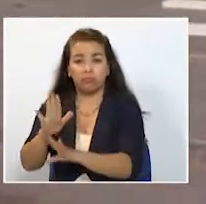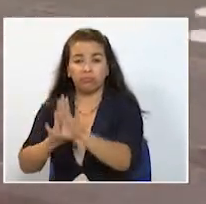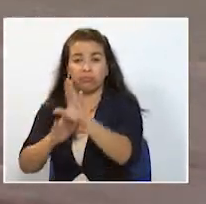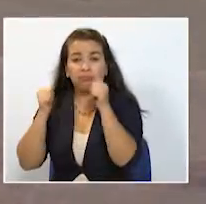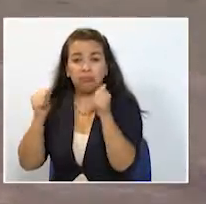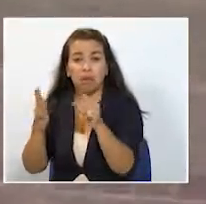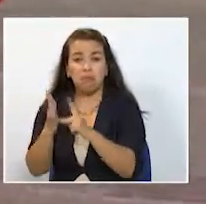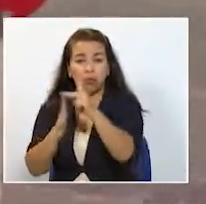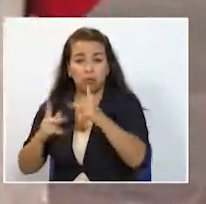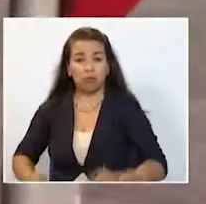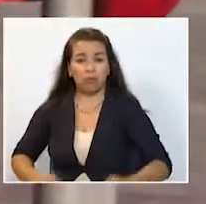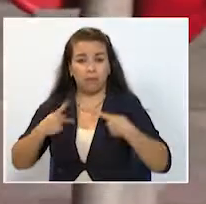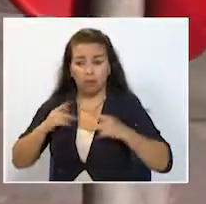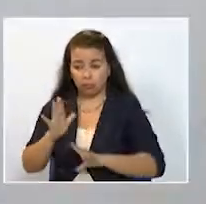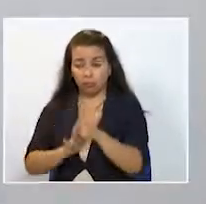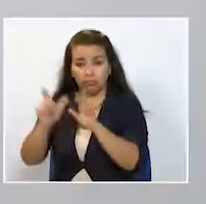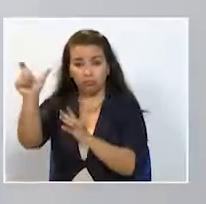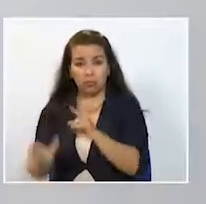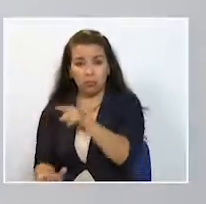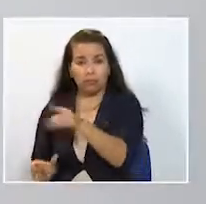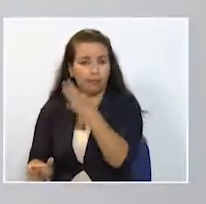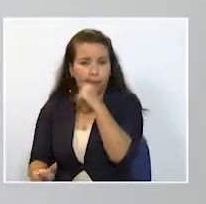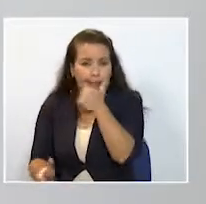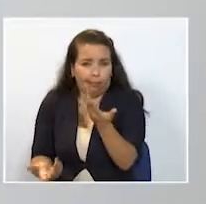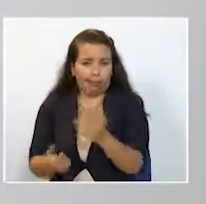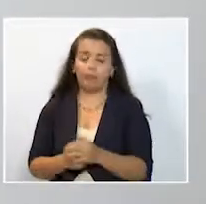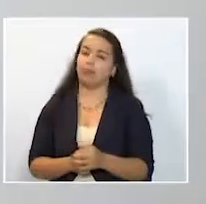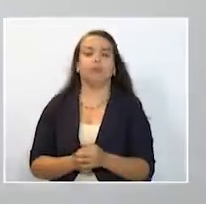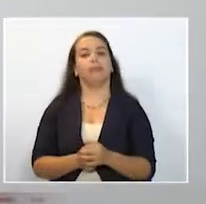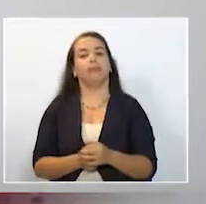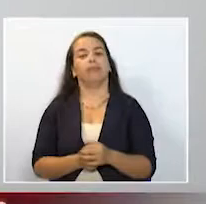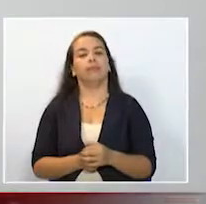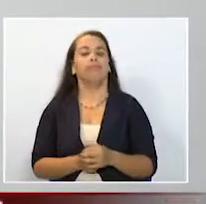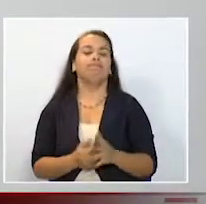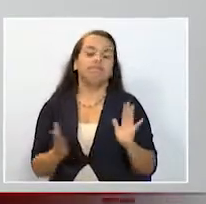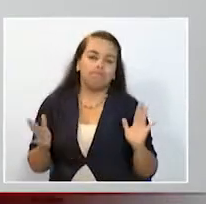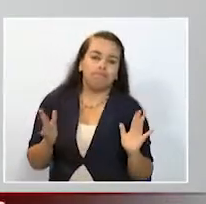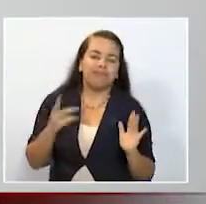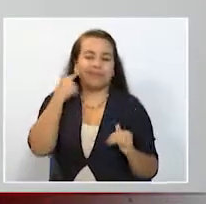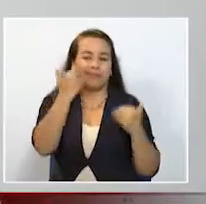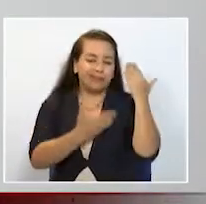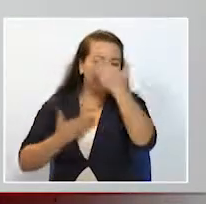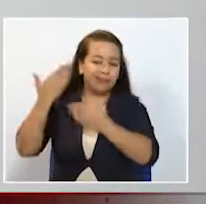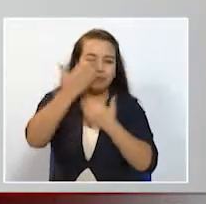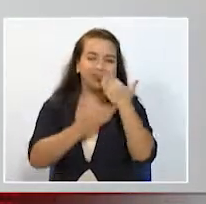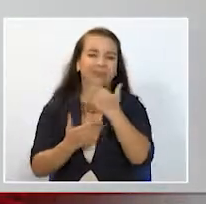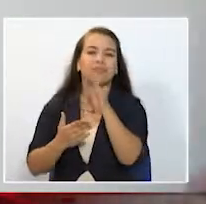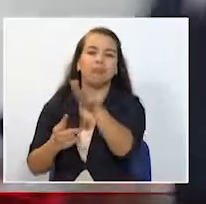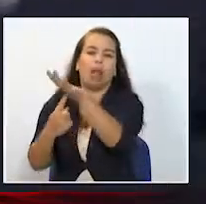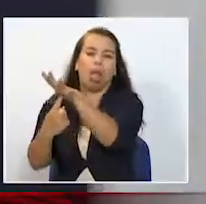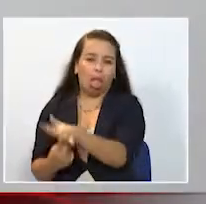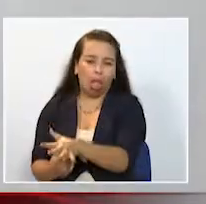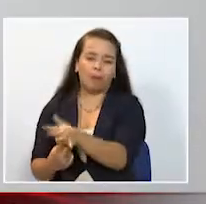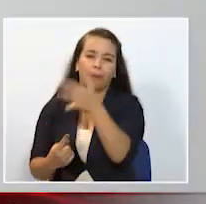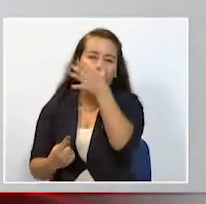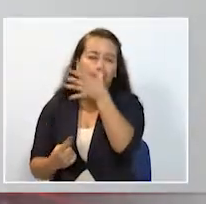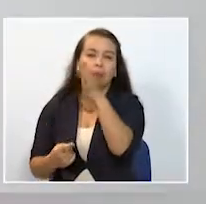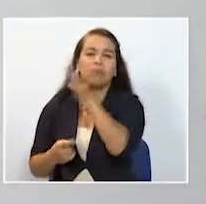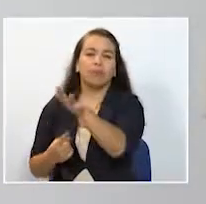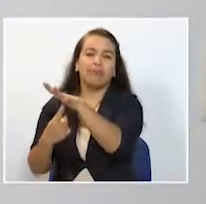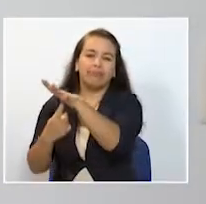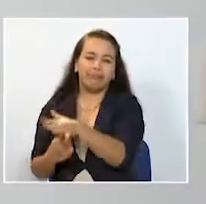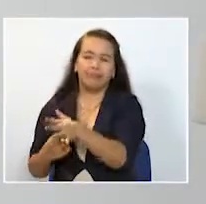un proyecto de vida que dignifique al mendigo tenemos unos diagnósticos de una vulnerabilidad una condición de